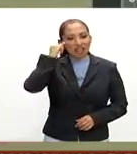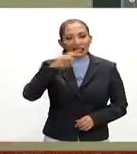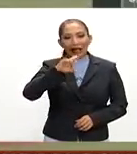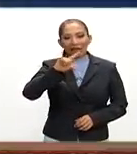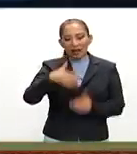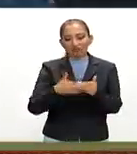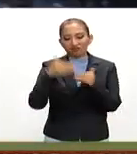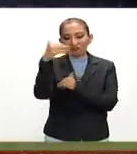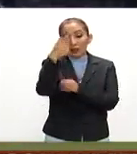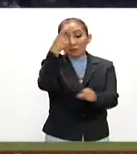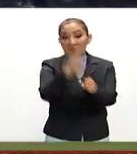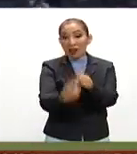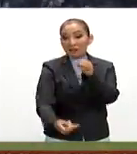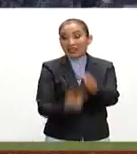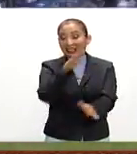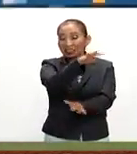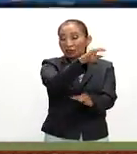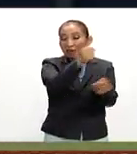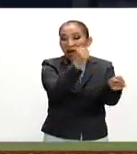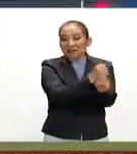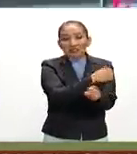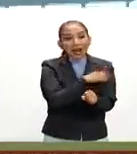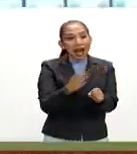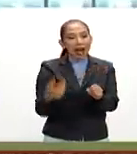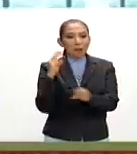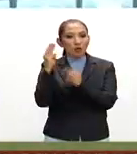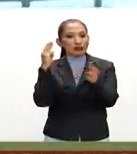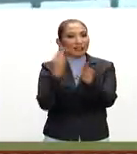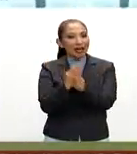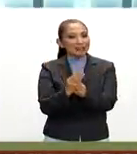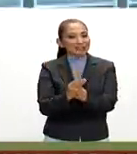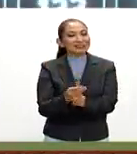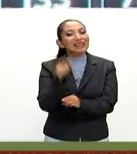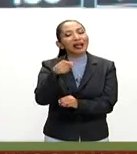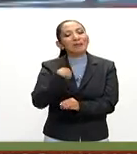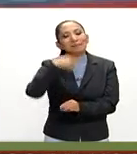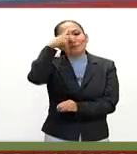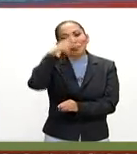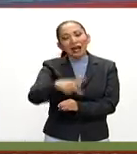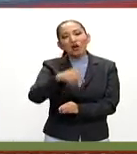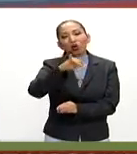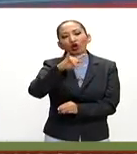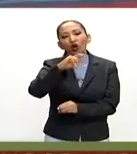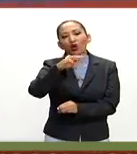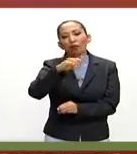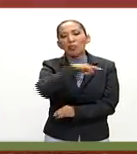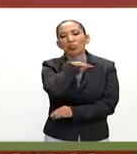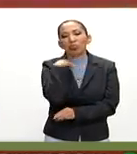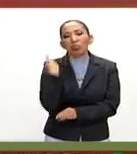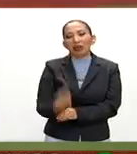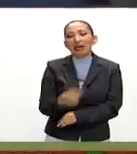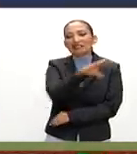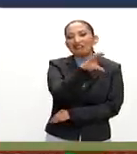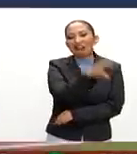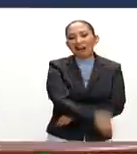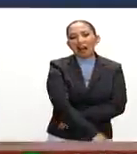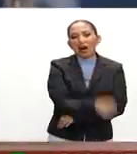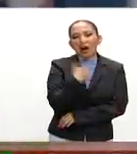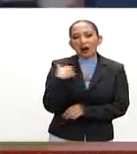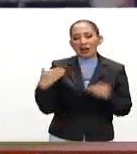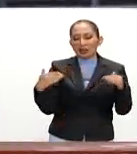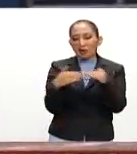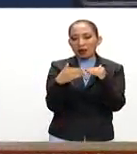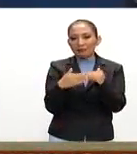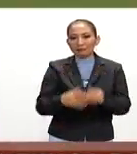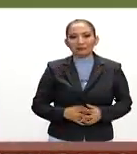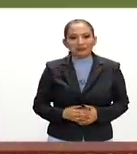avanzan por primera vez en 19 años a una serie mundial El mexicano Julio Urias cae ante los cachorros de Chicago e igualan